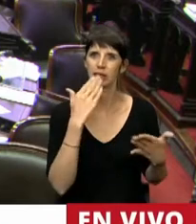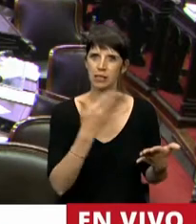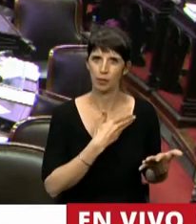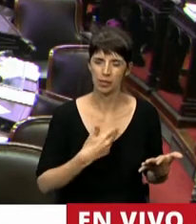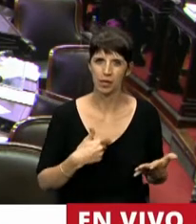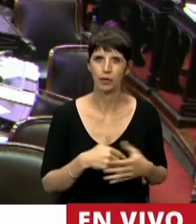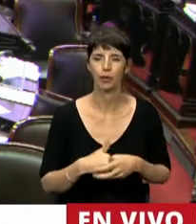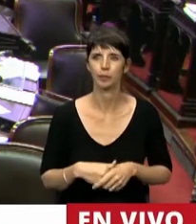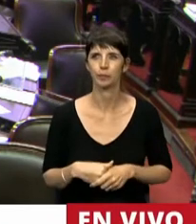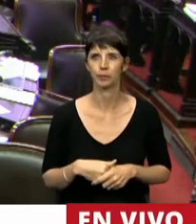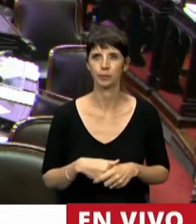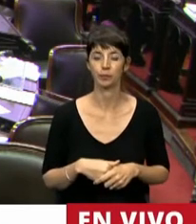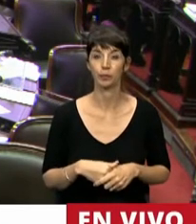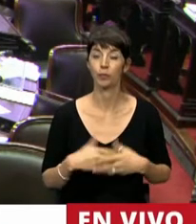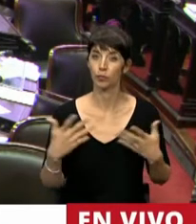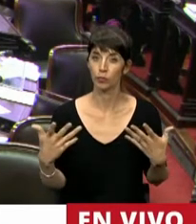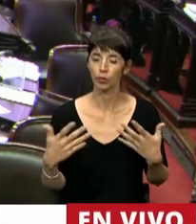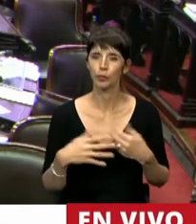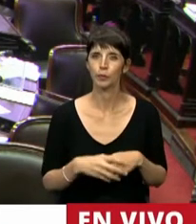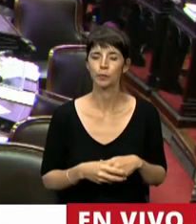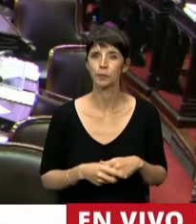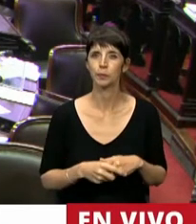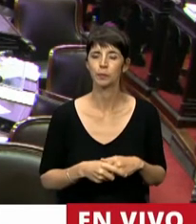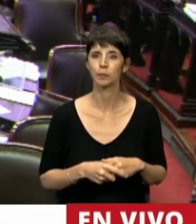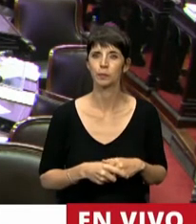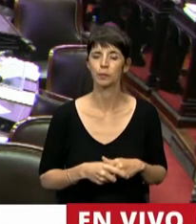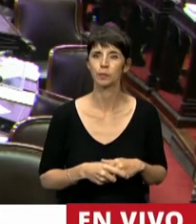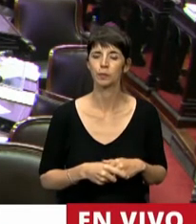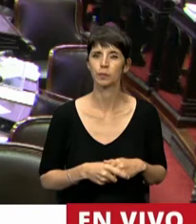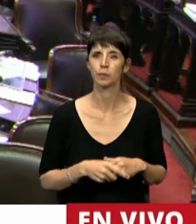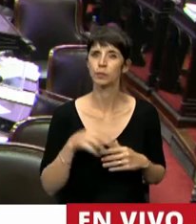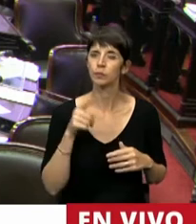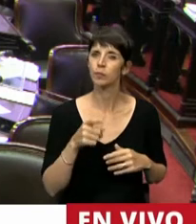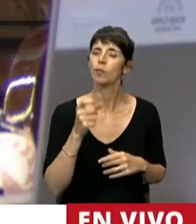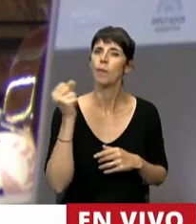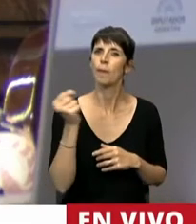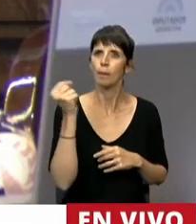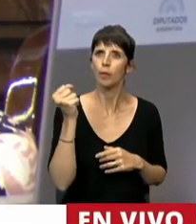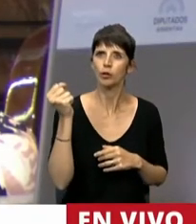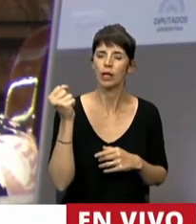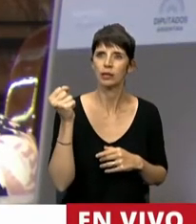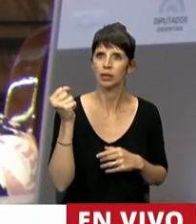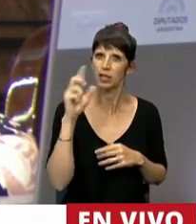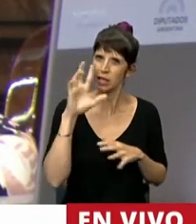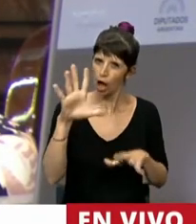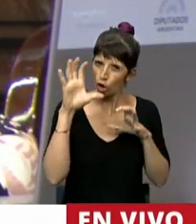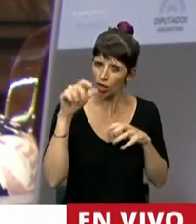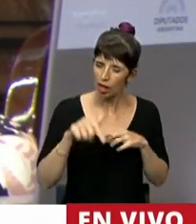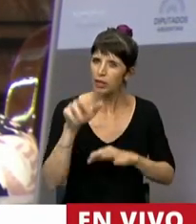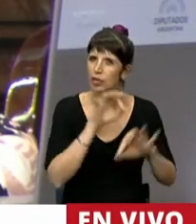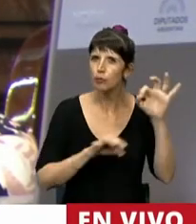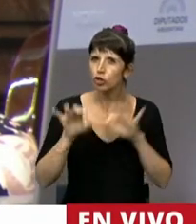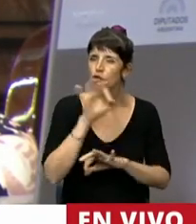Presidente. Bueno, en primer lugar, creo que es importante recordar que este proyecto forma parte